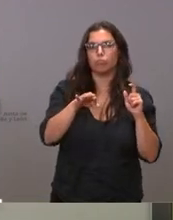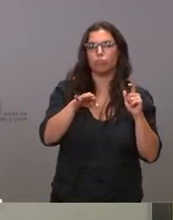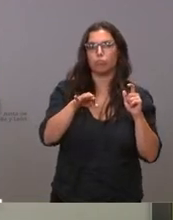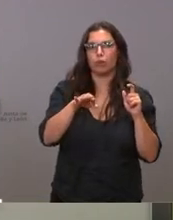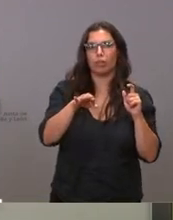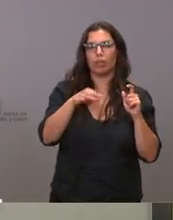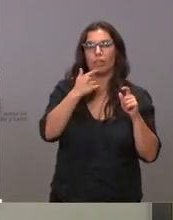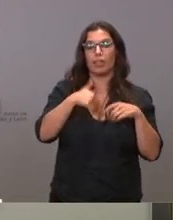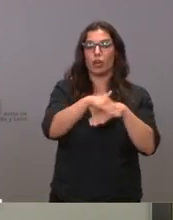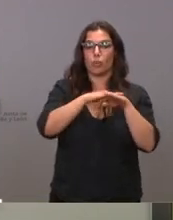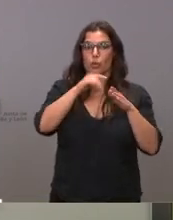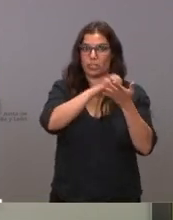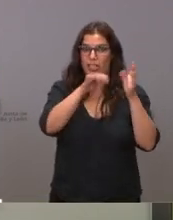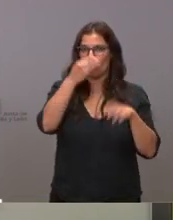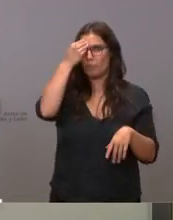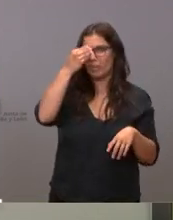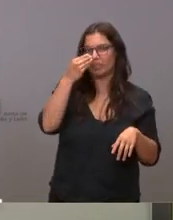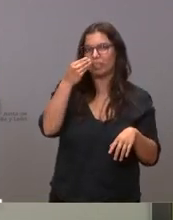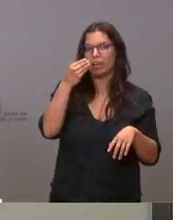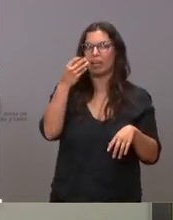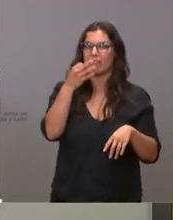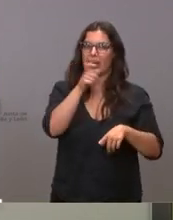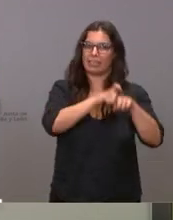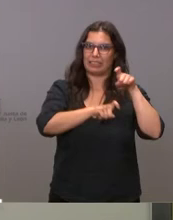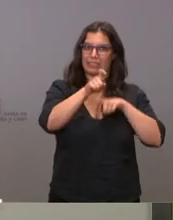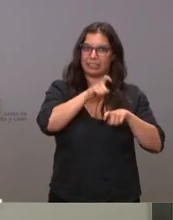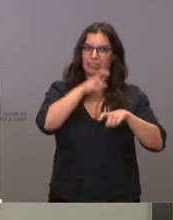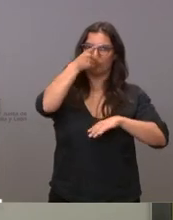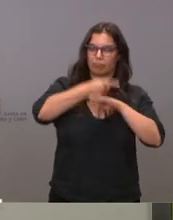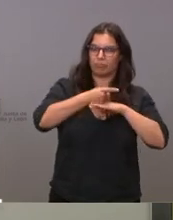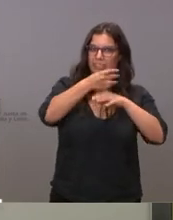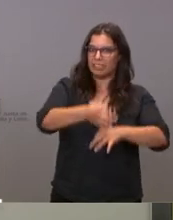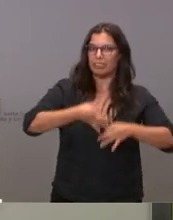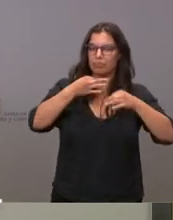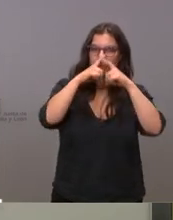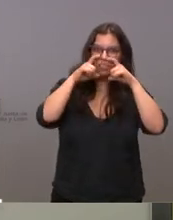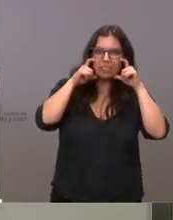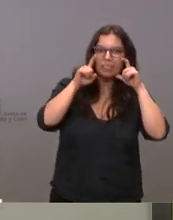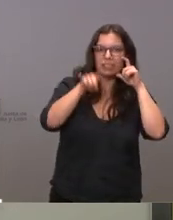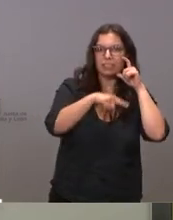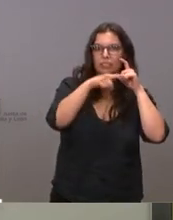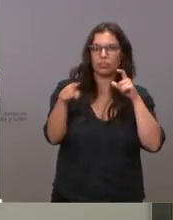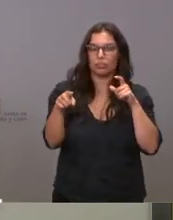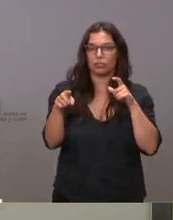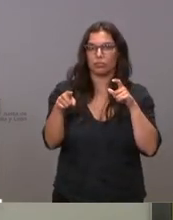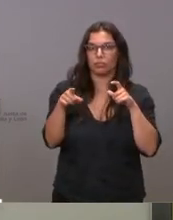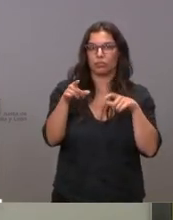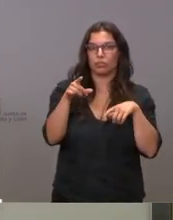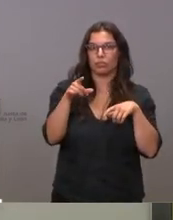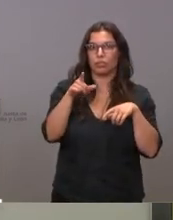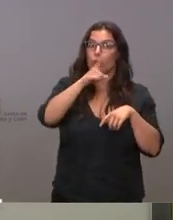el gobierno de Castilla y León sería partidario de volver siempre a la obligatoriedad de las mascarillas y en todo caso estarían ustedes